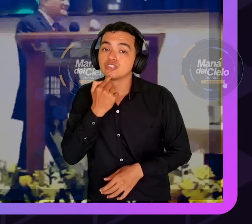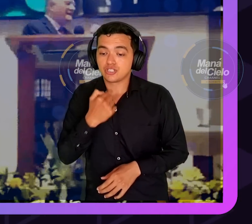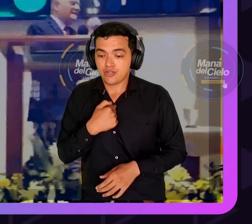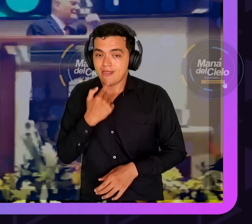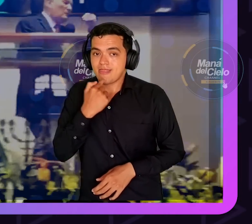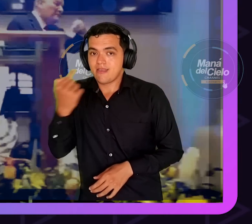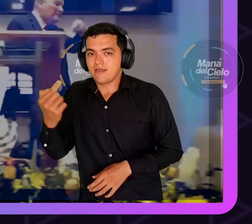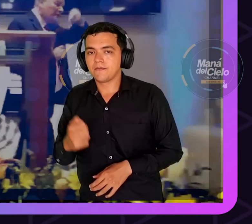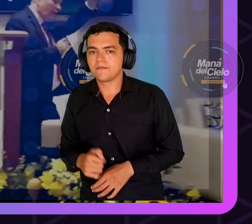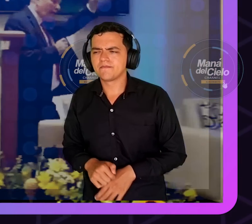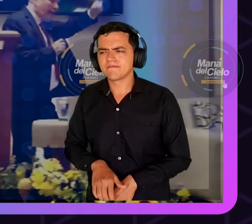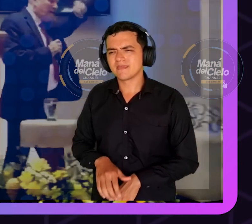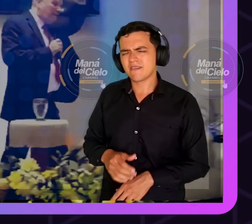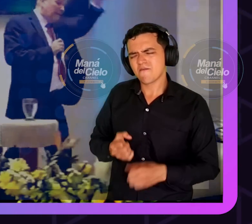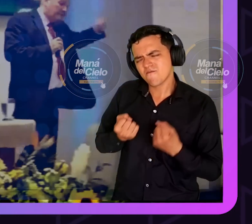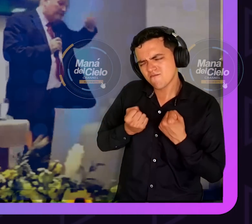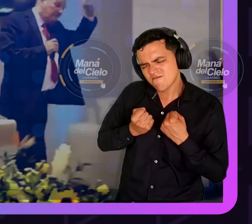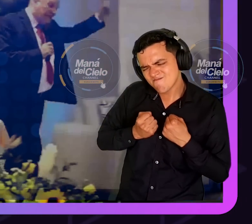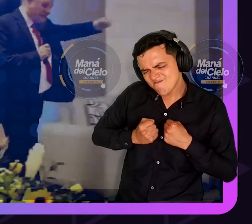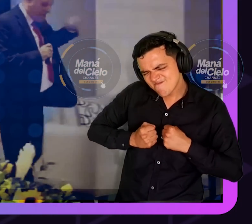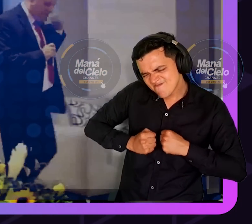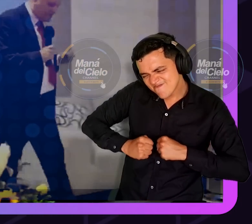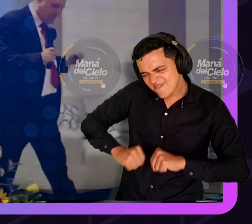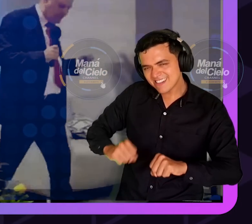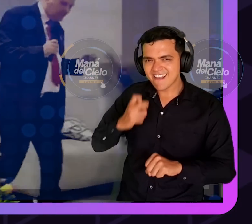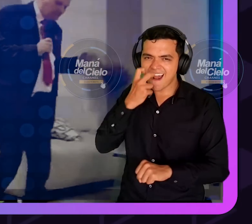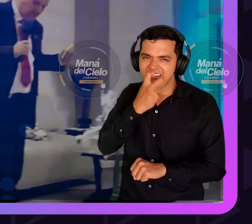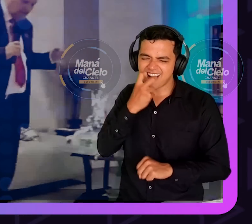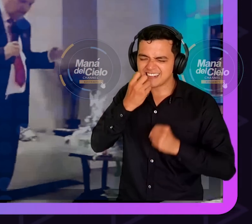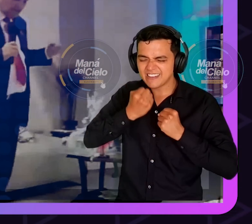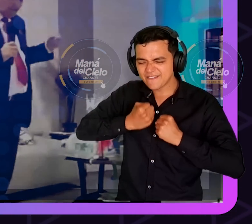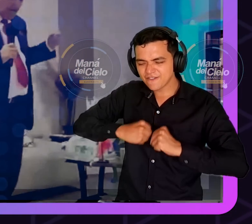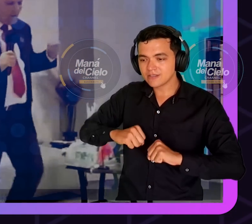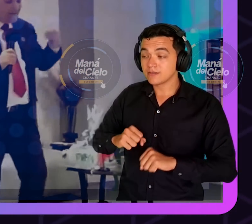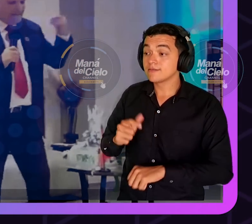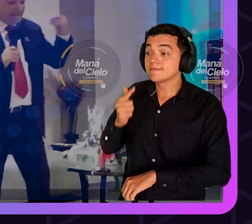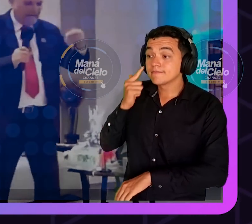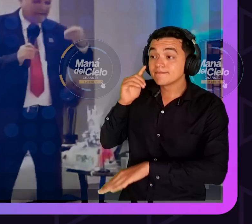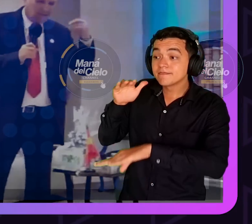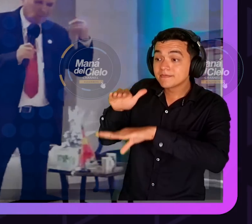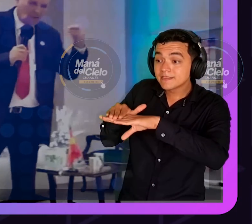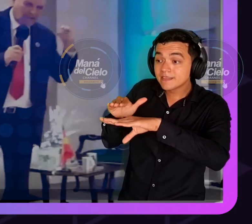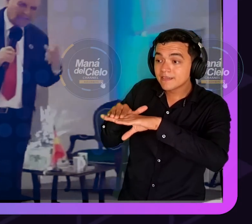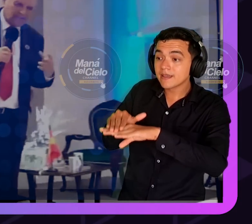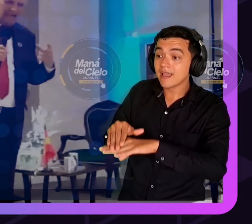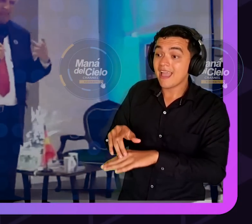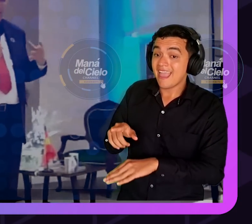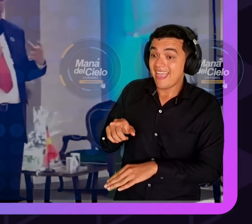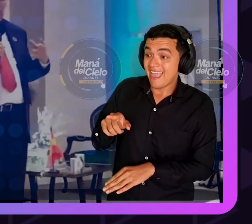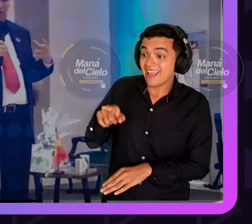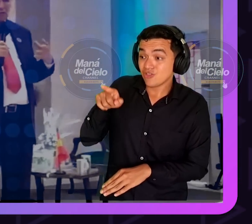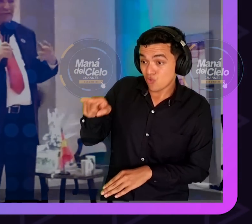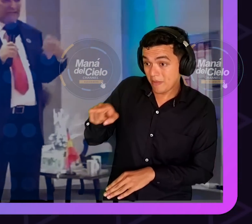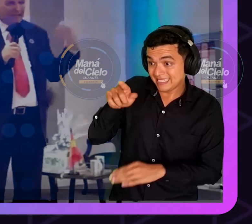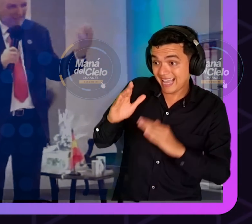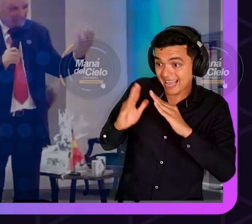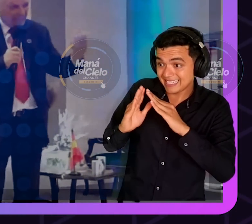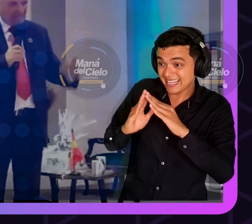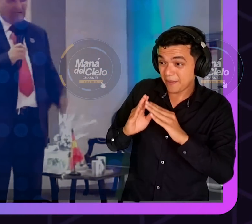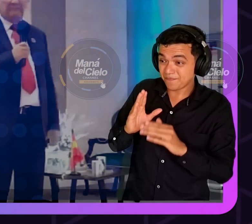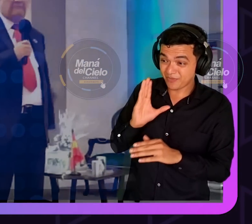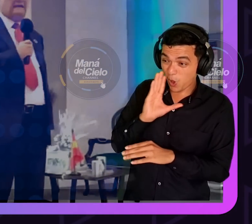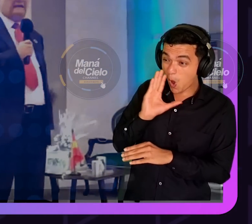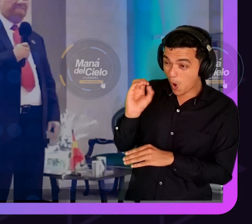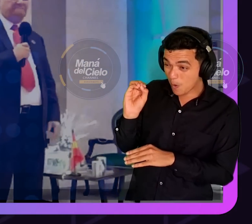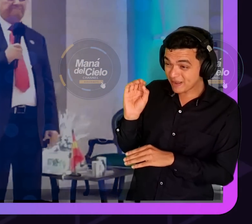llegues a tu casa, me rebusqué las palabras fáciles. Ahora que llegues a tu casa, dile a tu esposo que te lea la